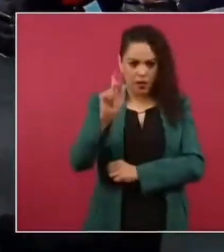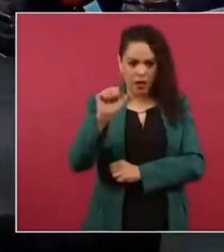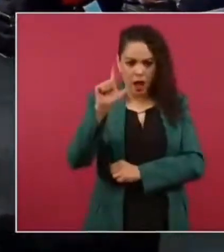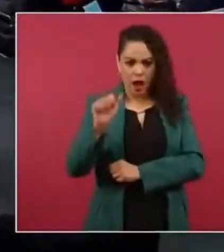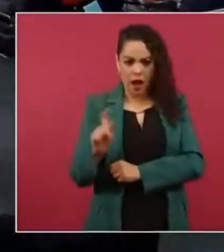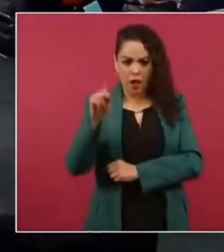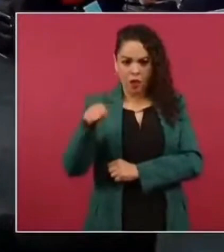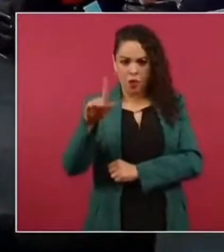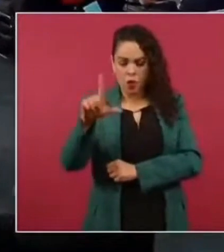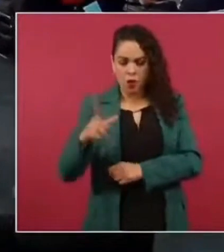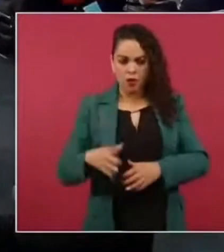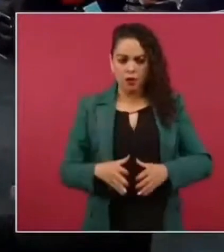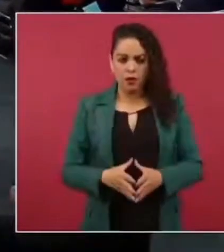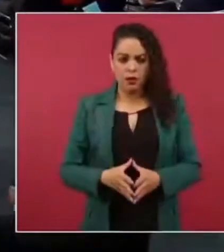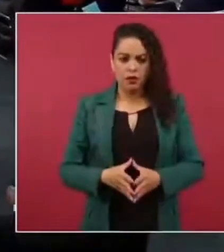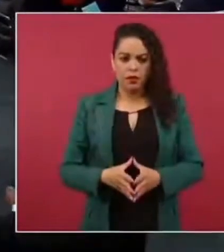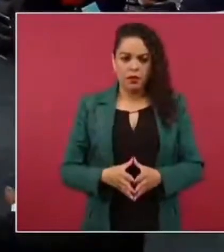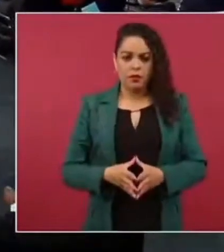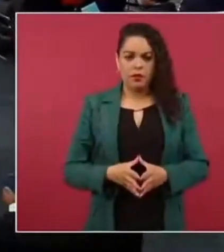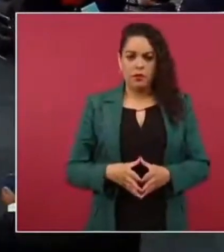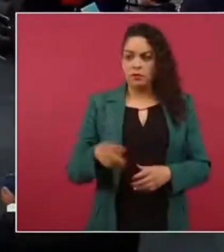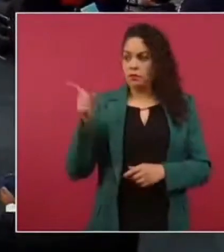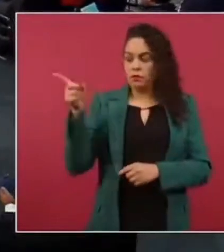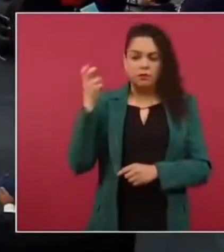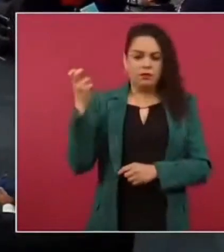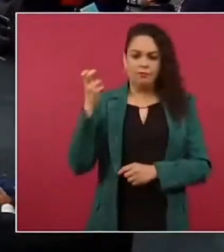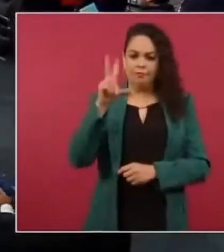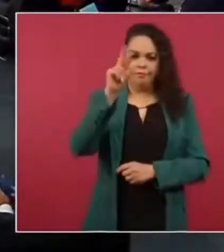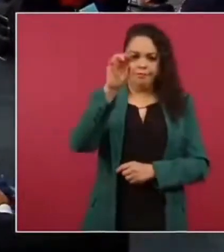no es no es no es Calakmul